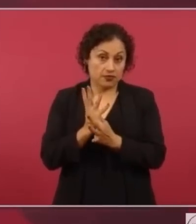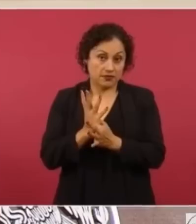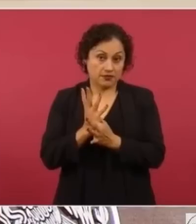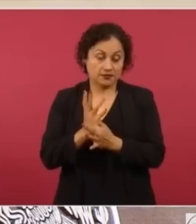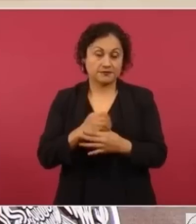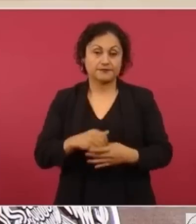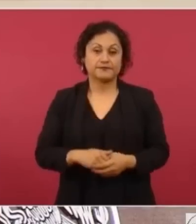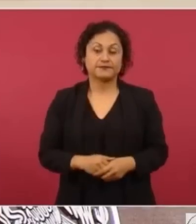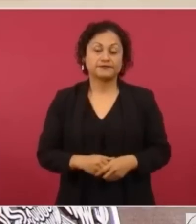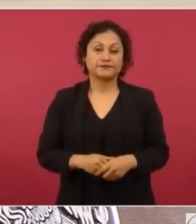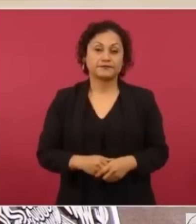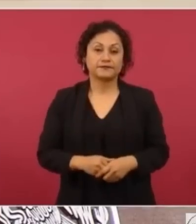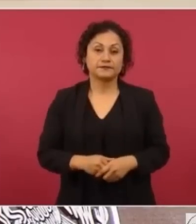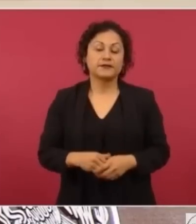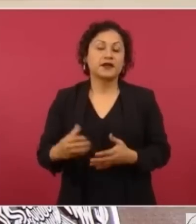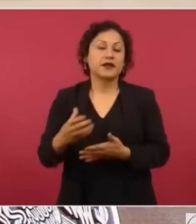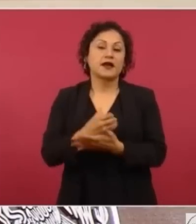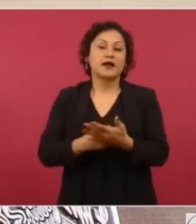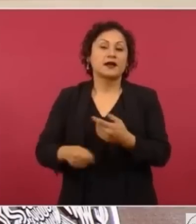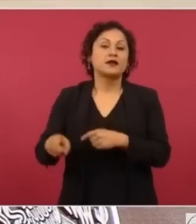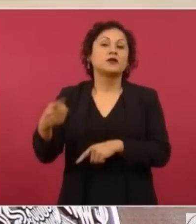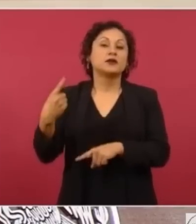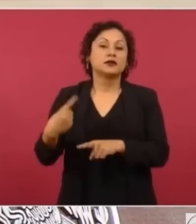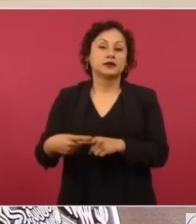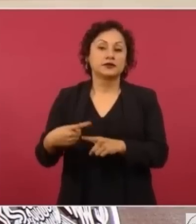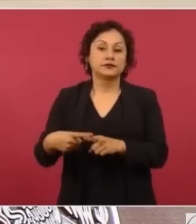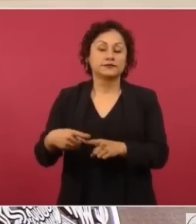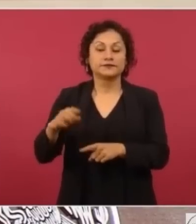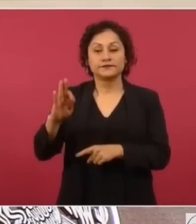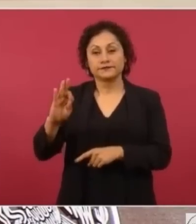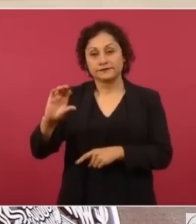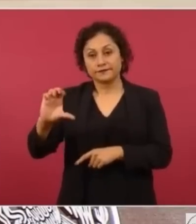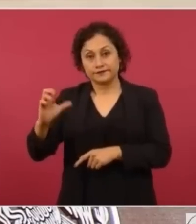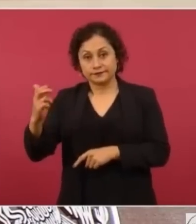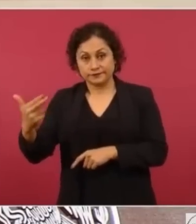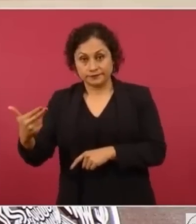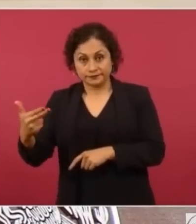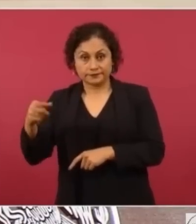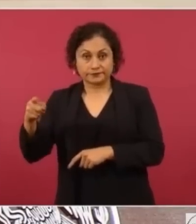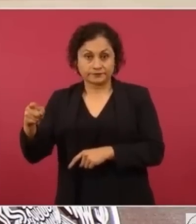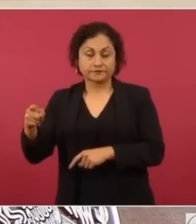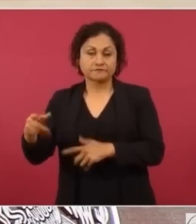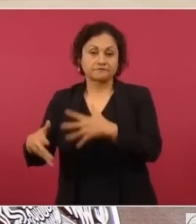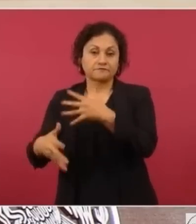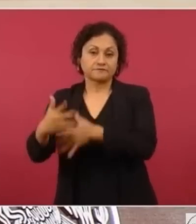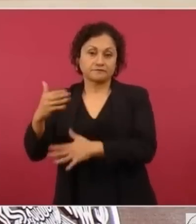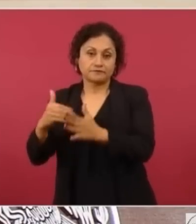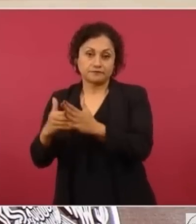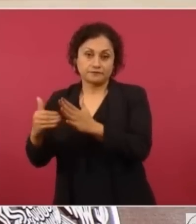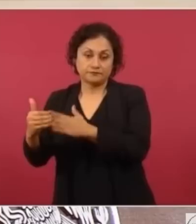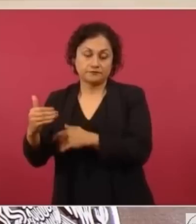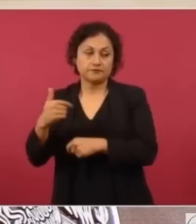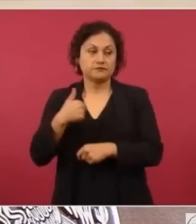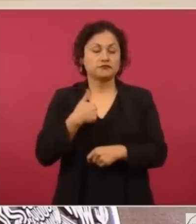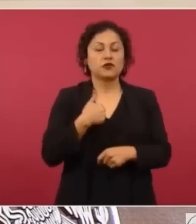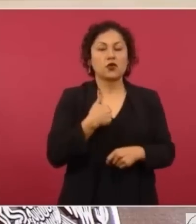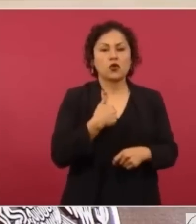Los que sacó Calderón. Sí, él sacó 15 millones, yo saqué 14 millones,